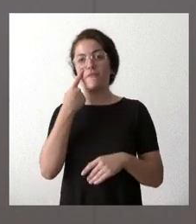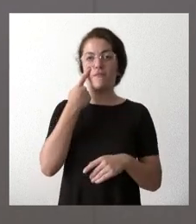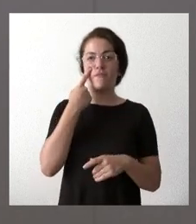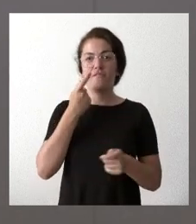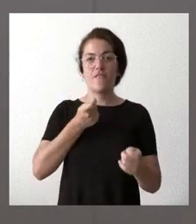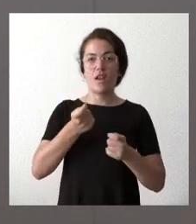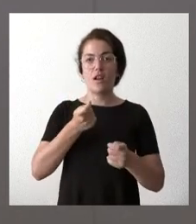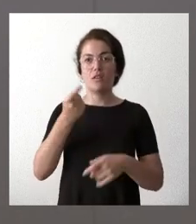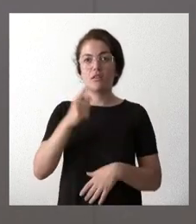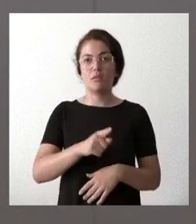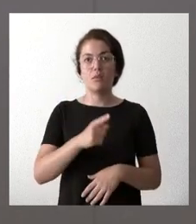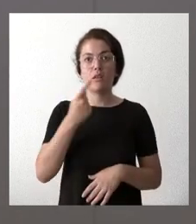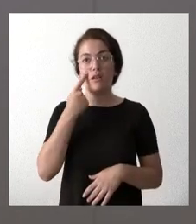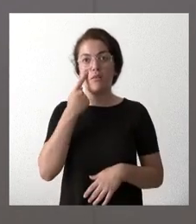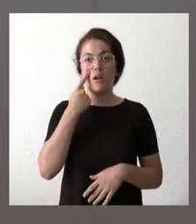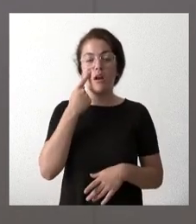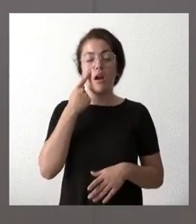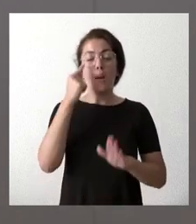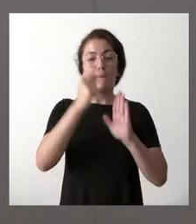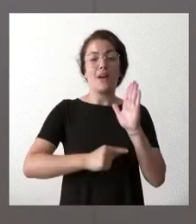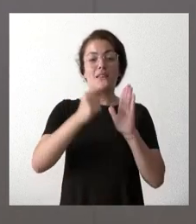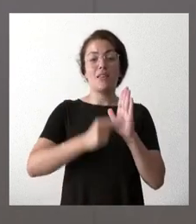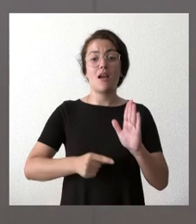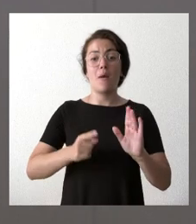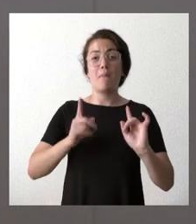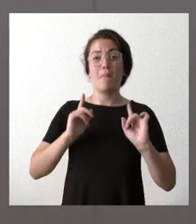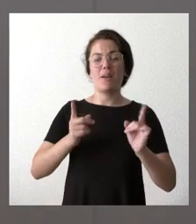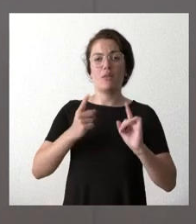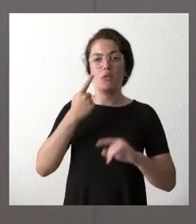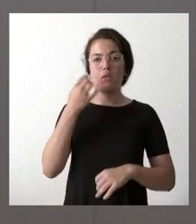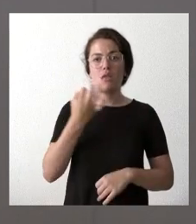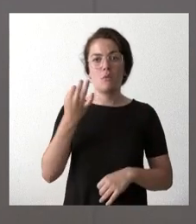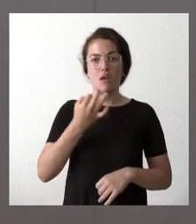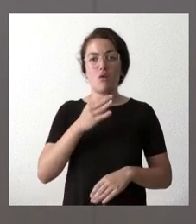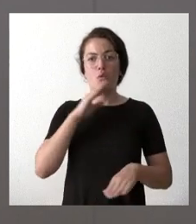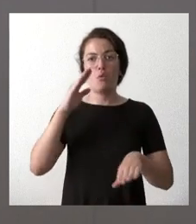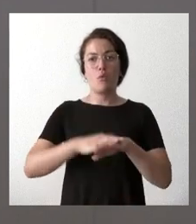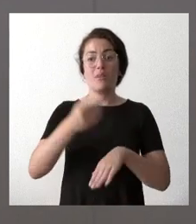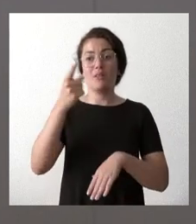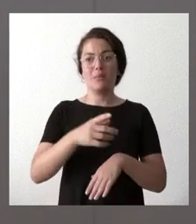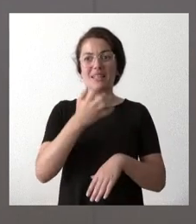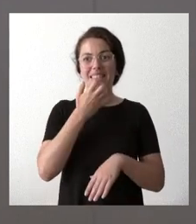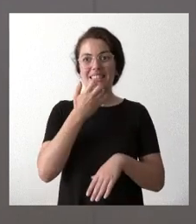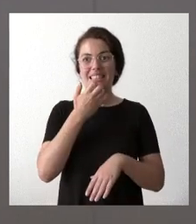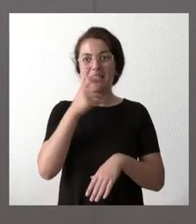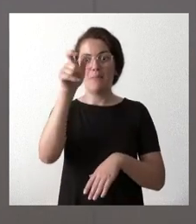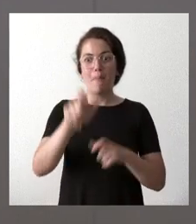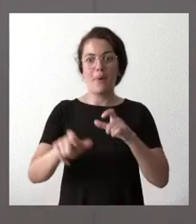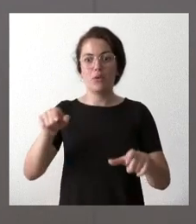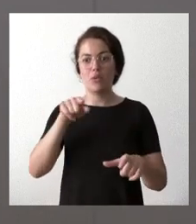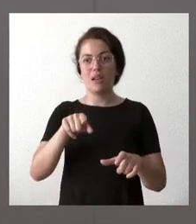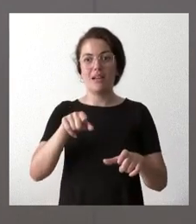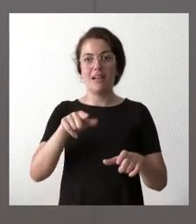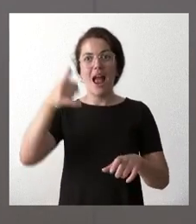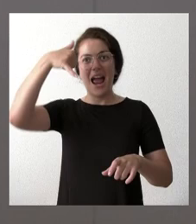usar las medidas de precaución de forma responsable y especialmente cuando se trate de personas con especial